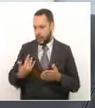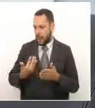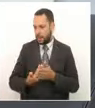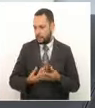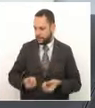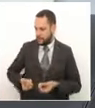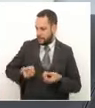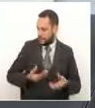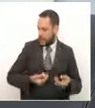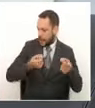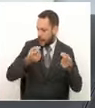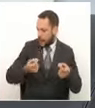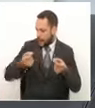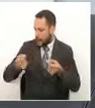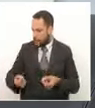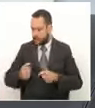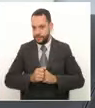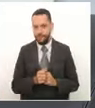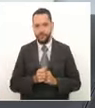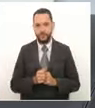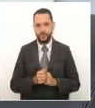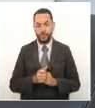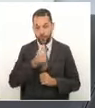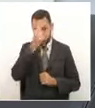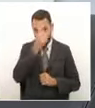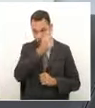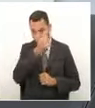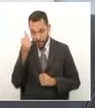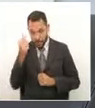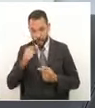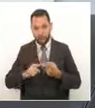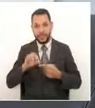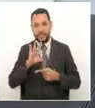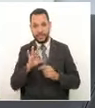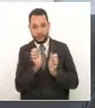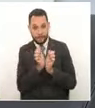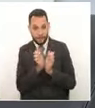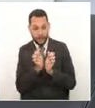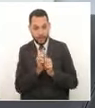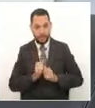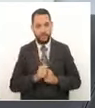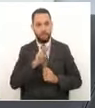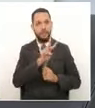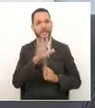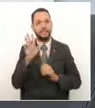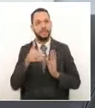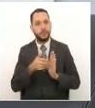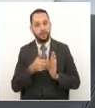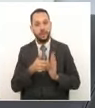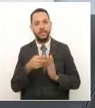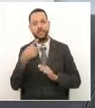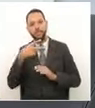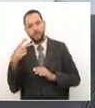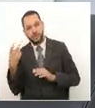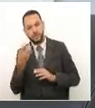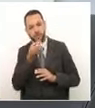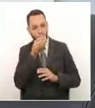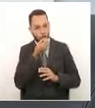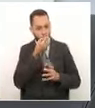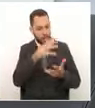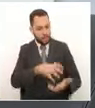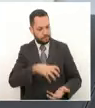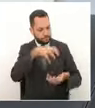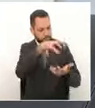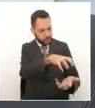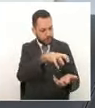resultado final del día domingo 3 de mayo fue 25 mil 297 mercados. Todavía nos